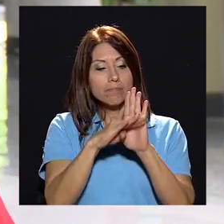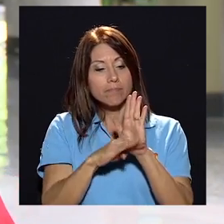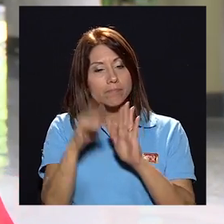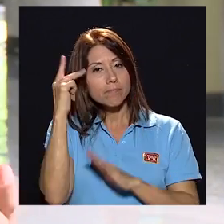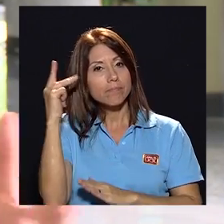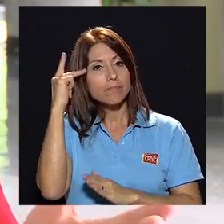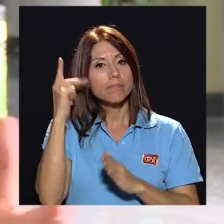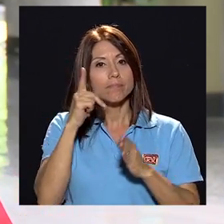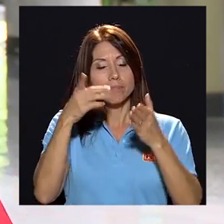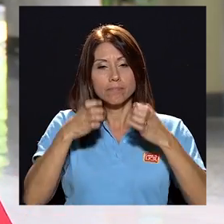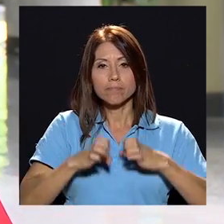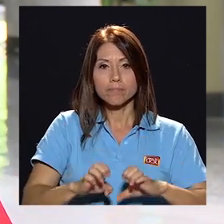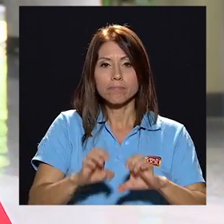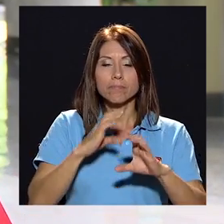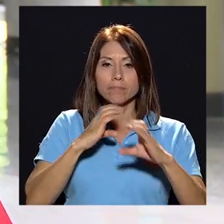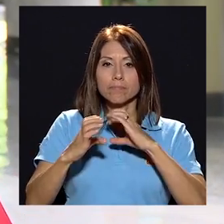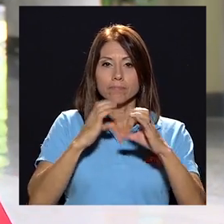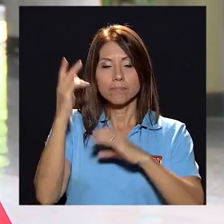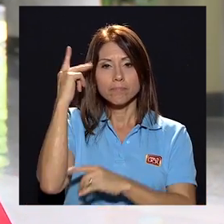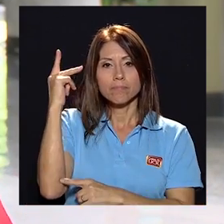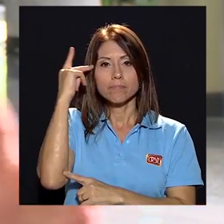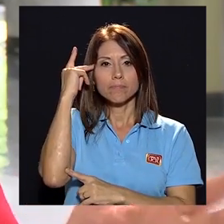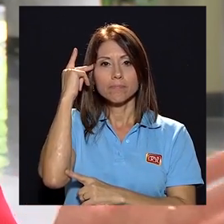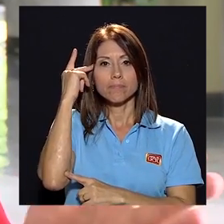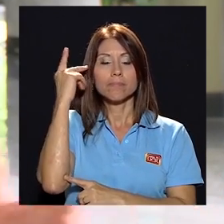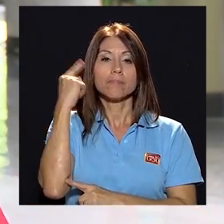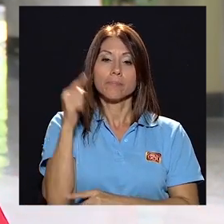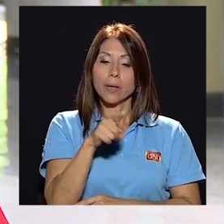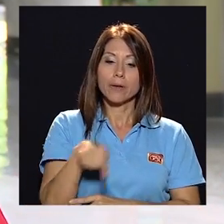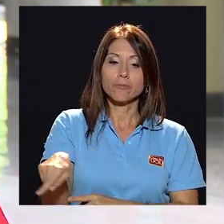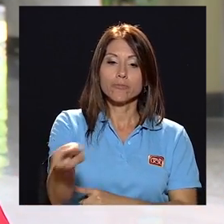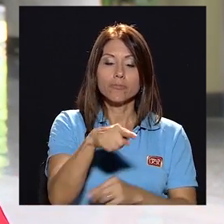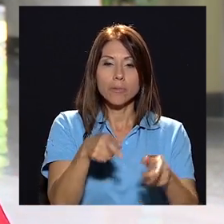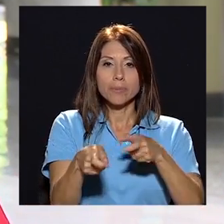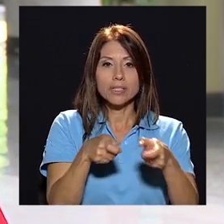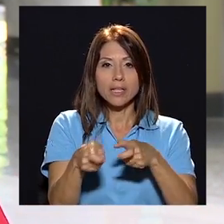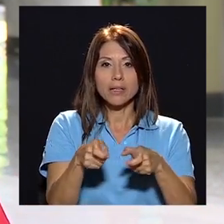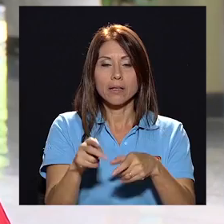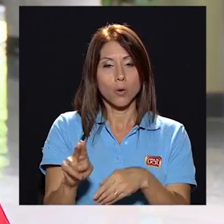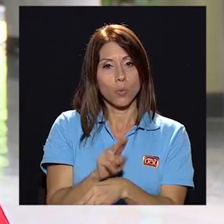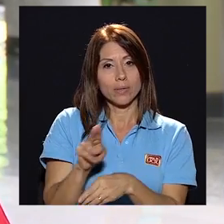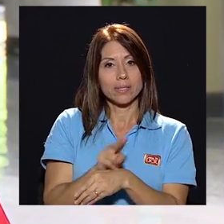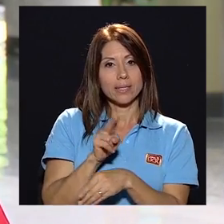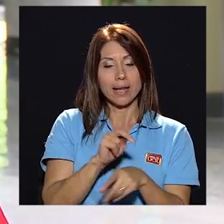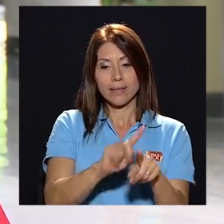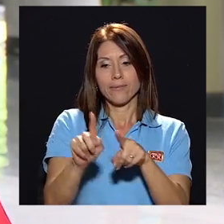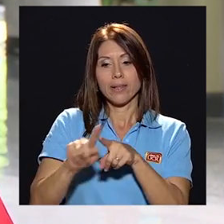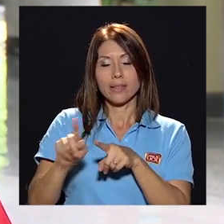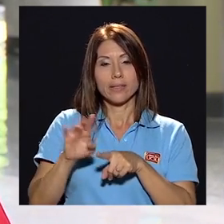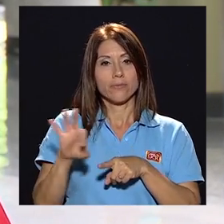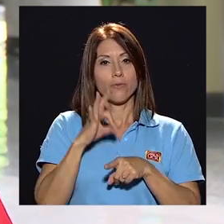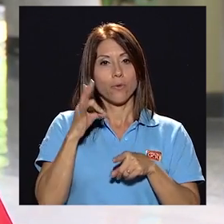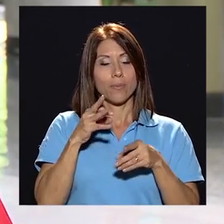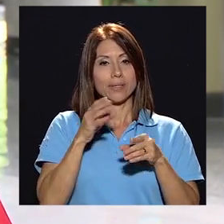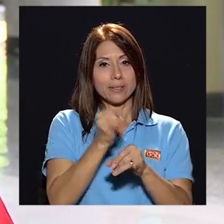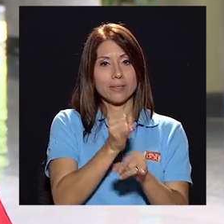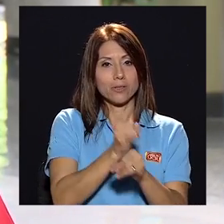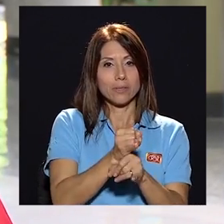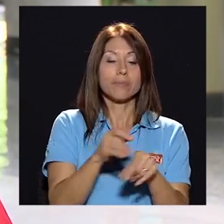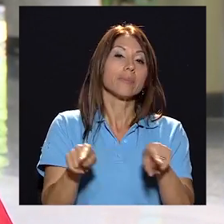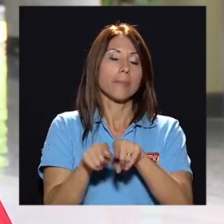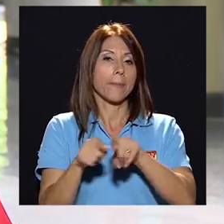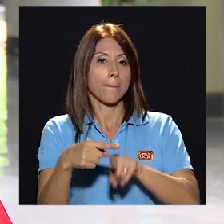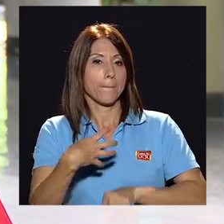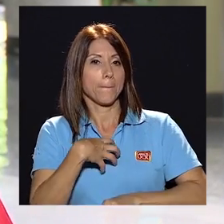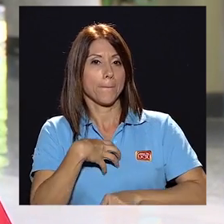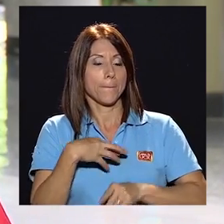políticas una estrategia de comunicación política dirigida al sector administrativo utilizando los medios institucionales y medios propios de la